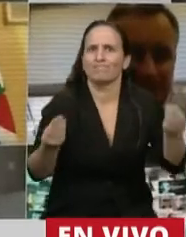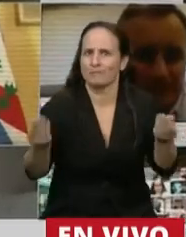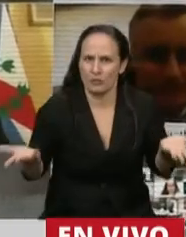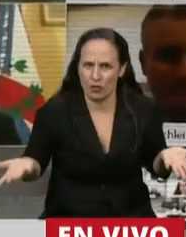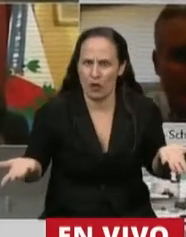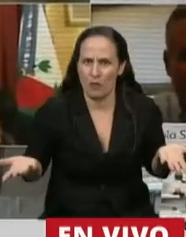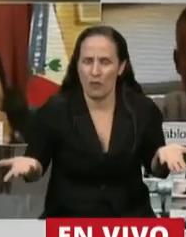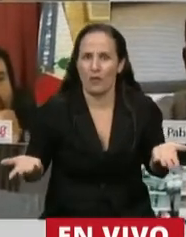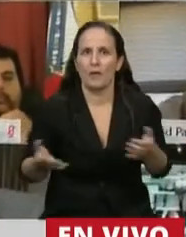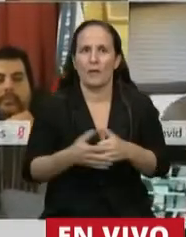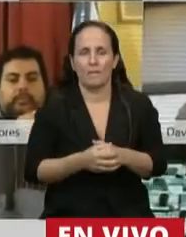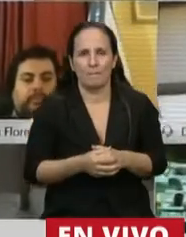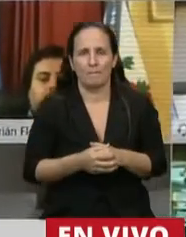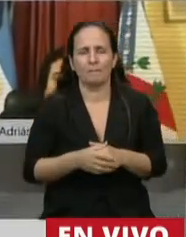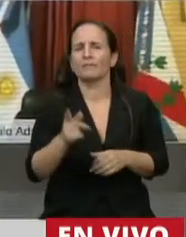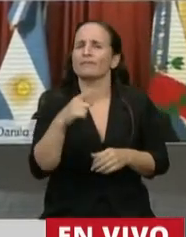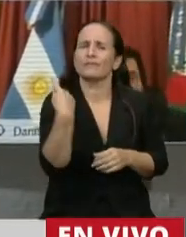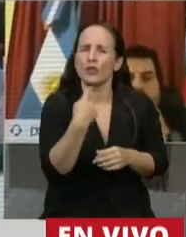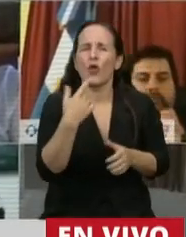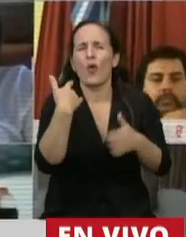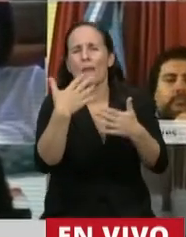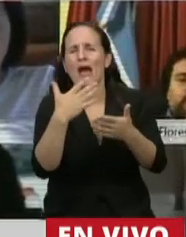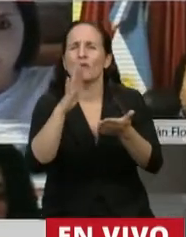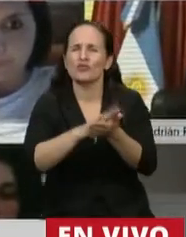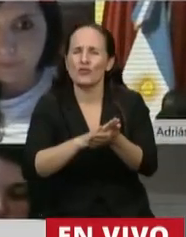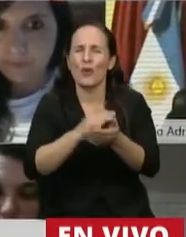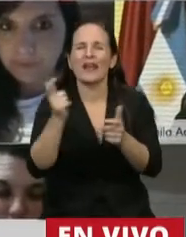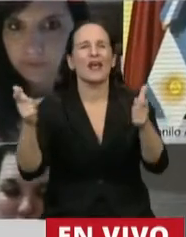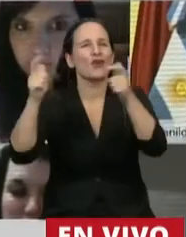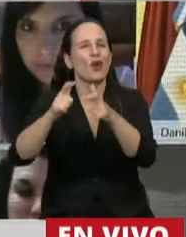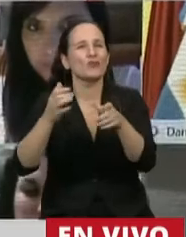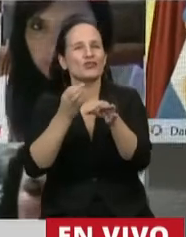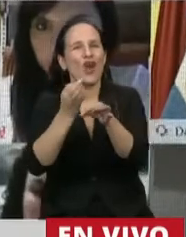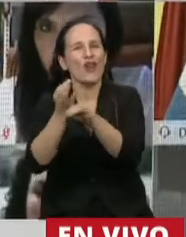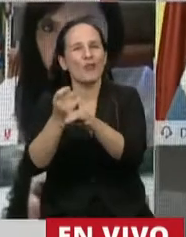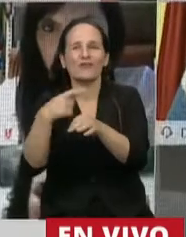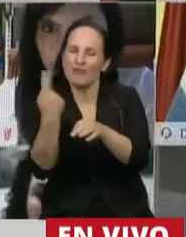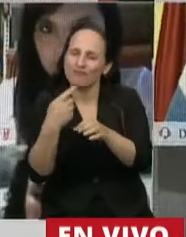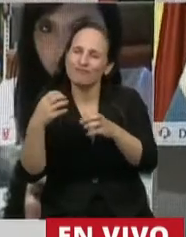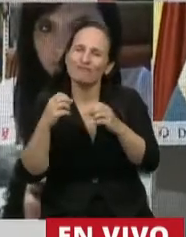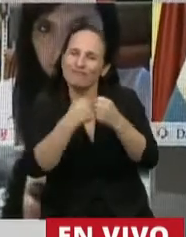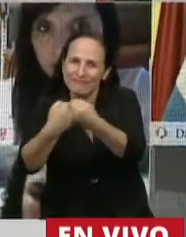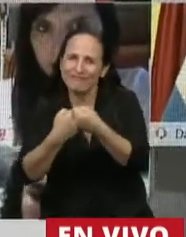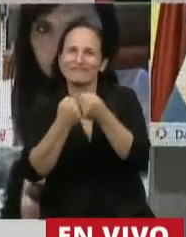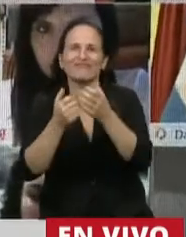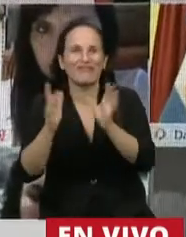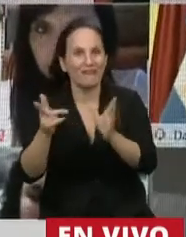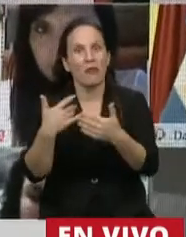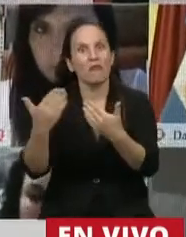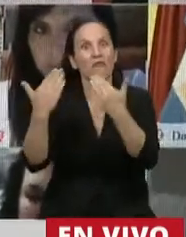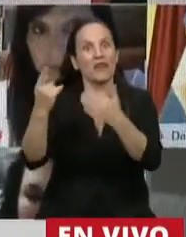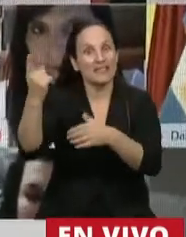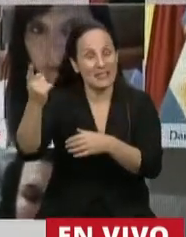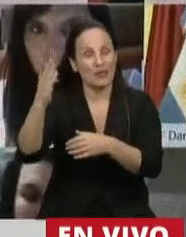todos hablamos del consenso que logramos en la Comisión de Educación, y en eso quiero felicitar a Blanca, a su